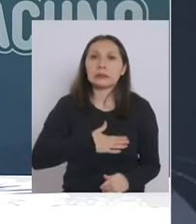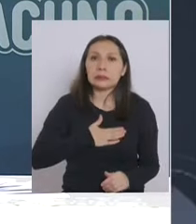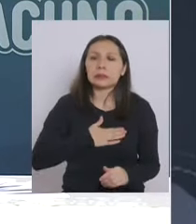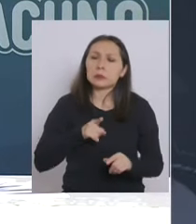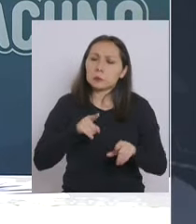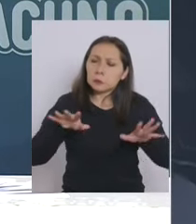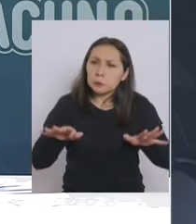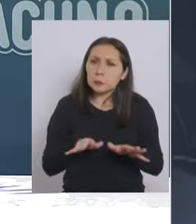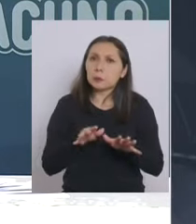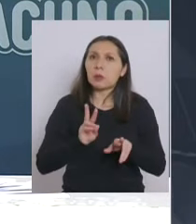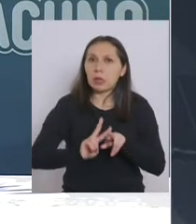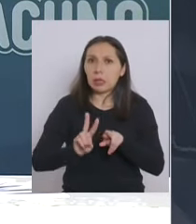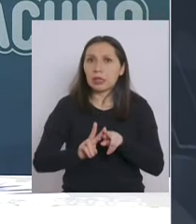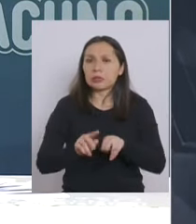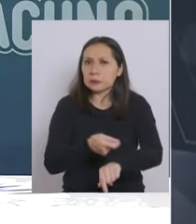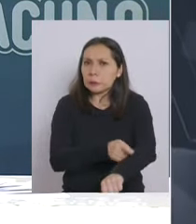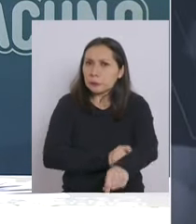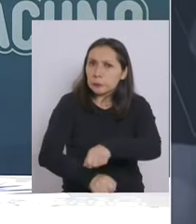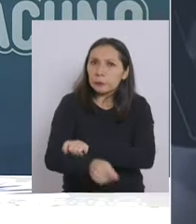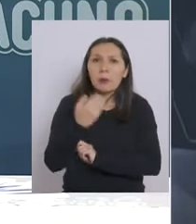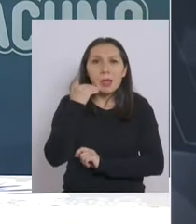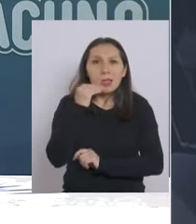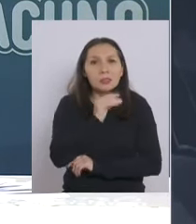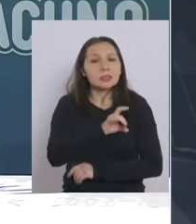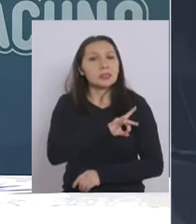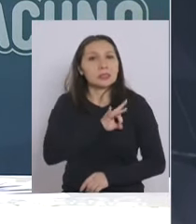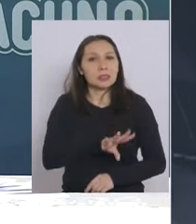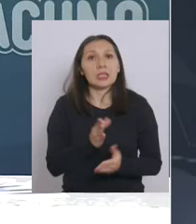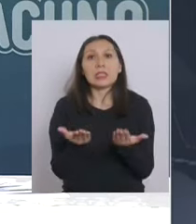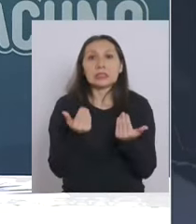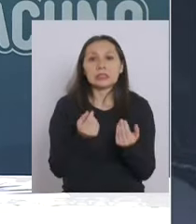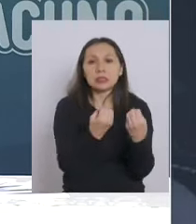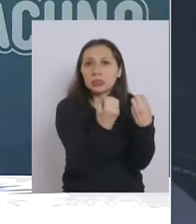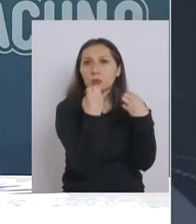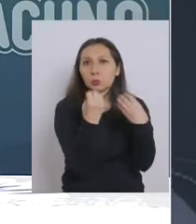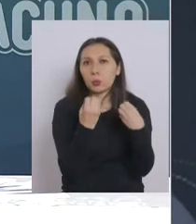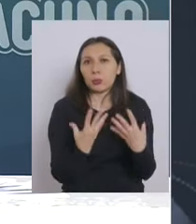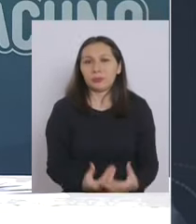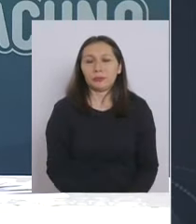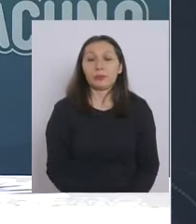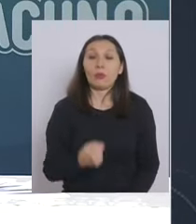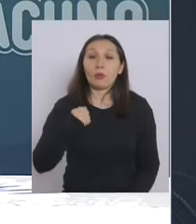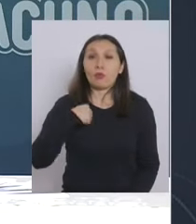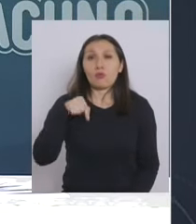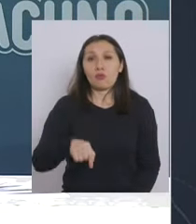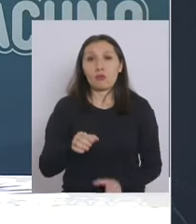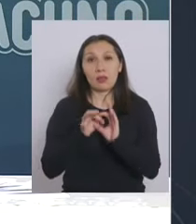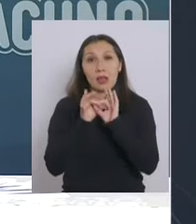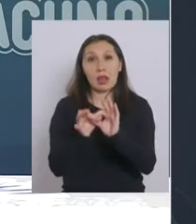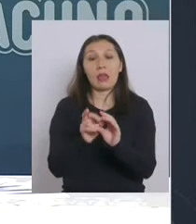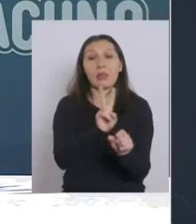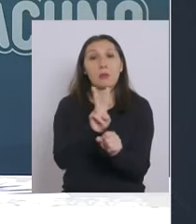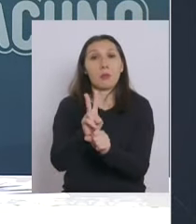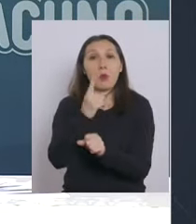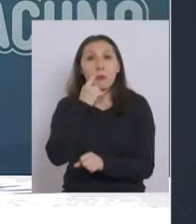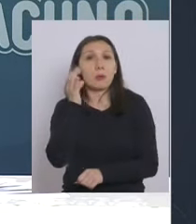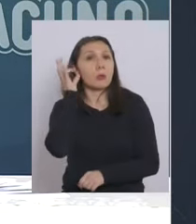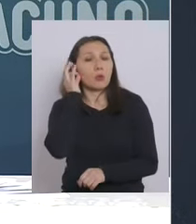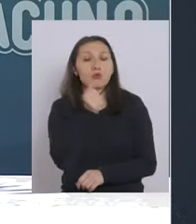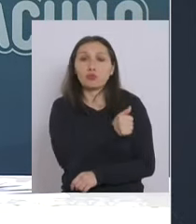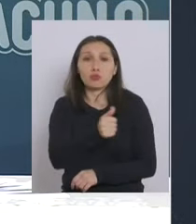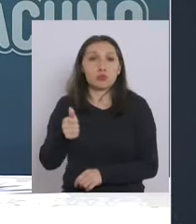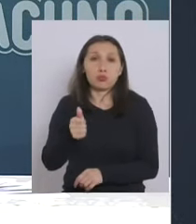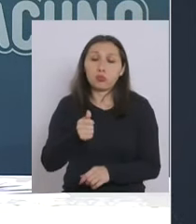dediquen un esfuerzo a los niños de Chile que necesitan recibir educación yo hoy día agradecí a las profesoras y profesores